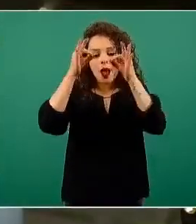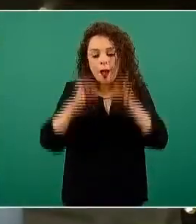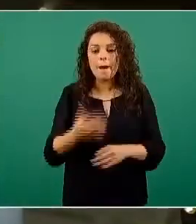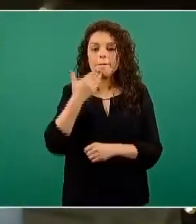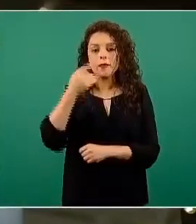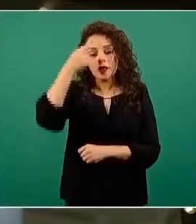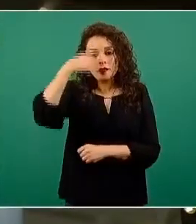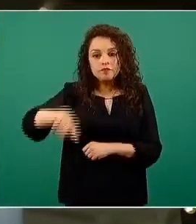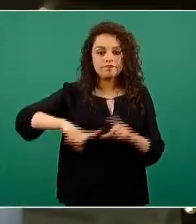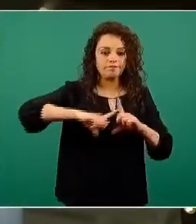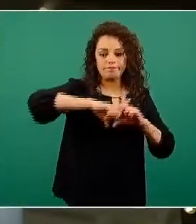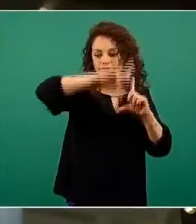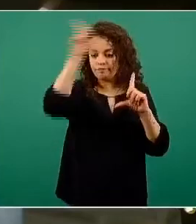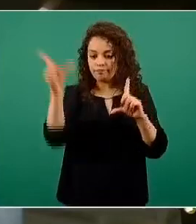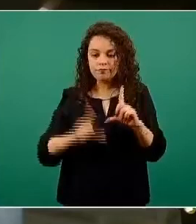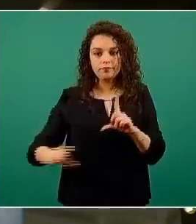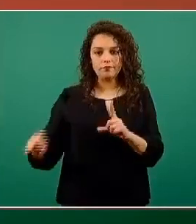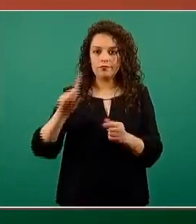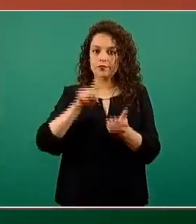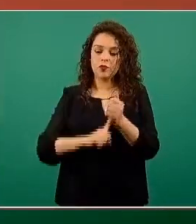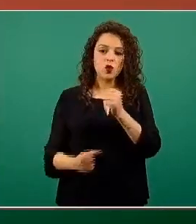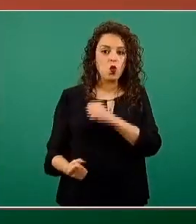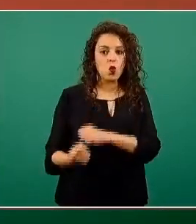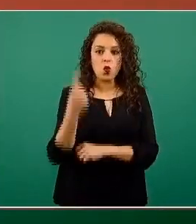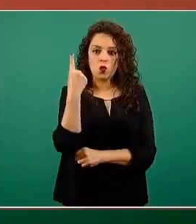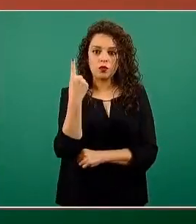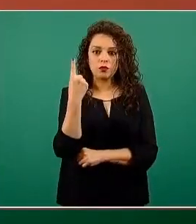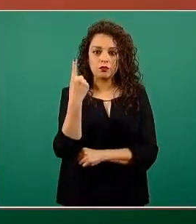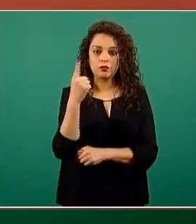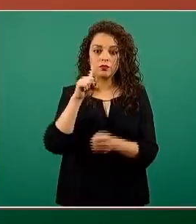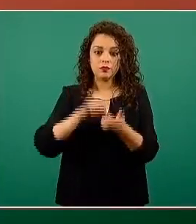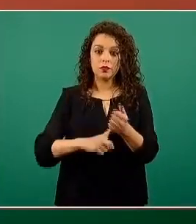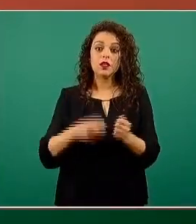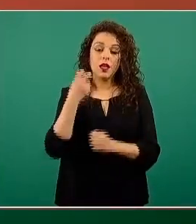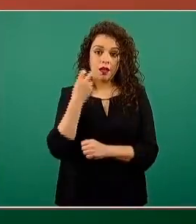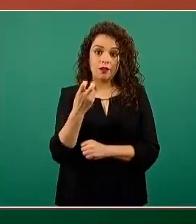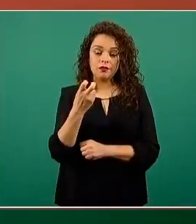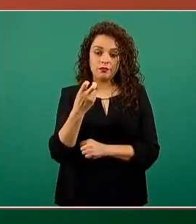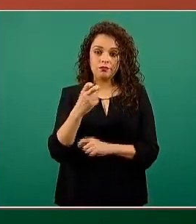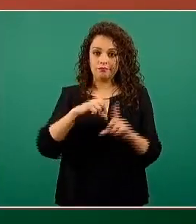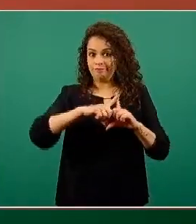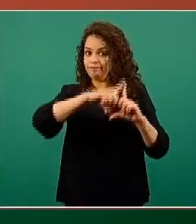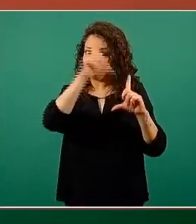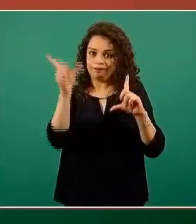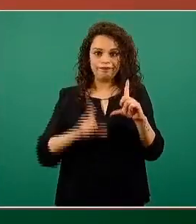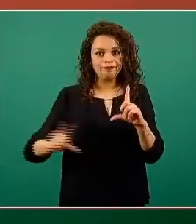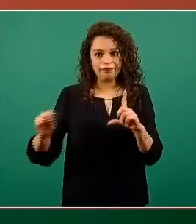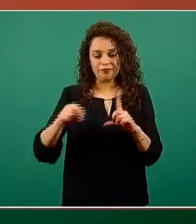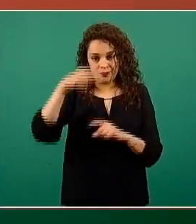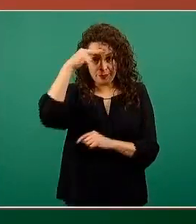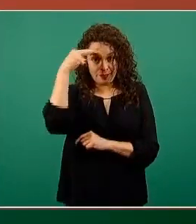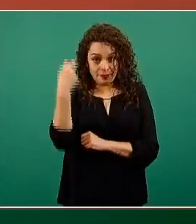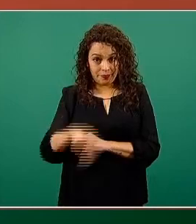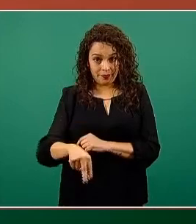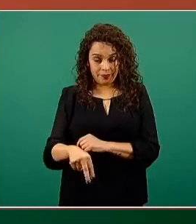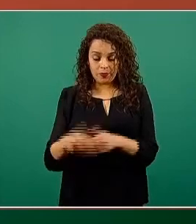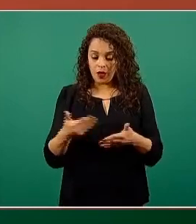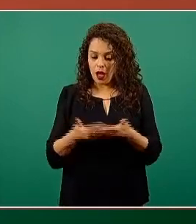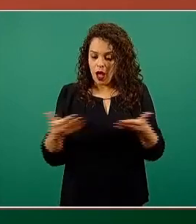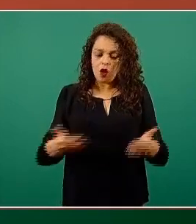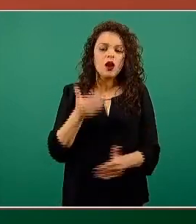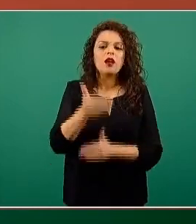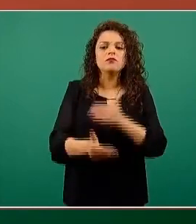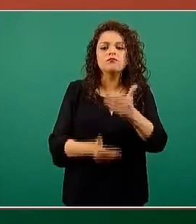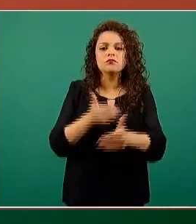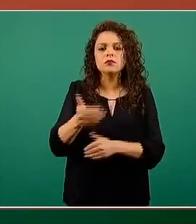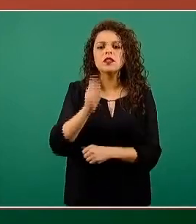una nación que es una nación única y es el Estado mexicano. Entonces, lo que estamos progresando es lograr